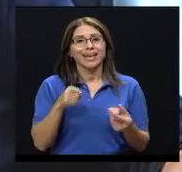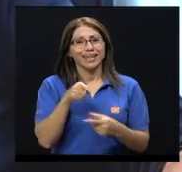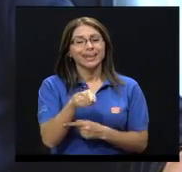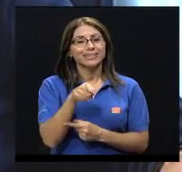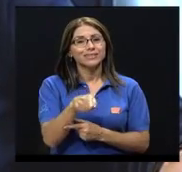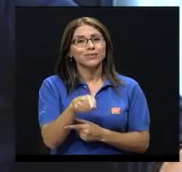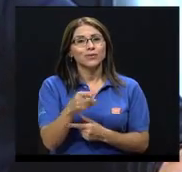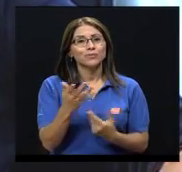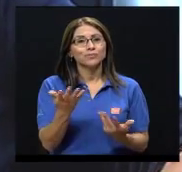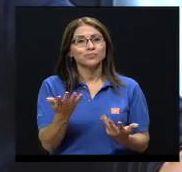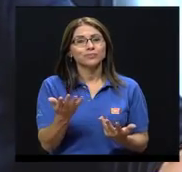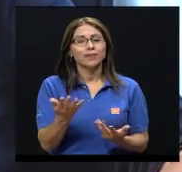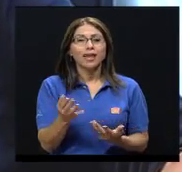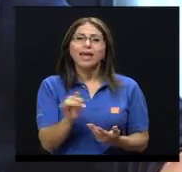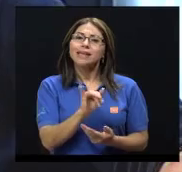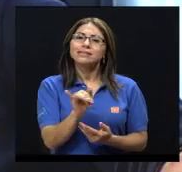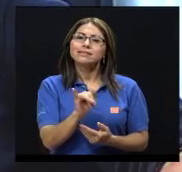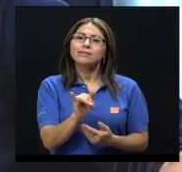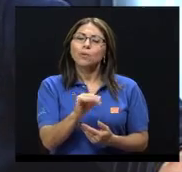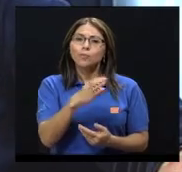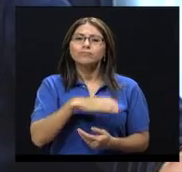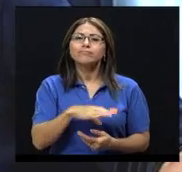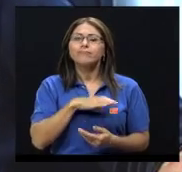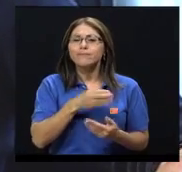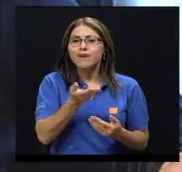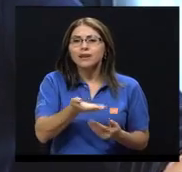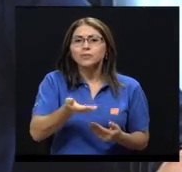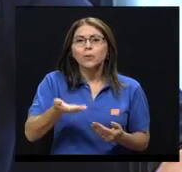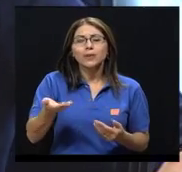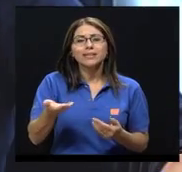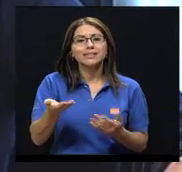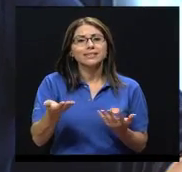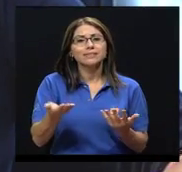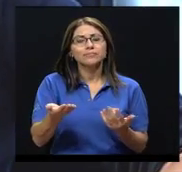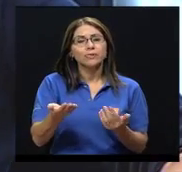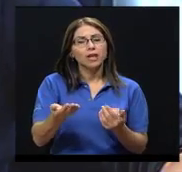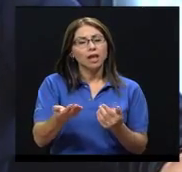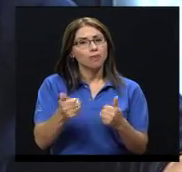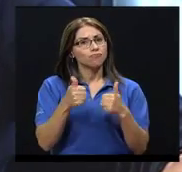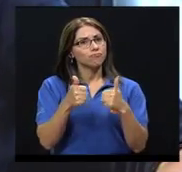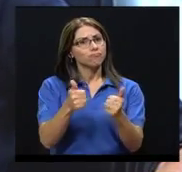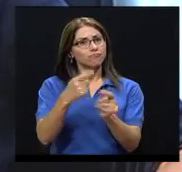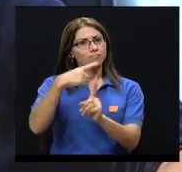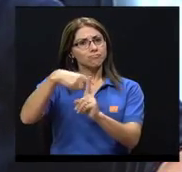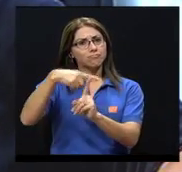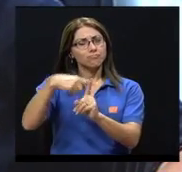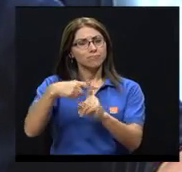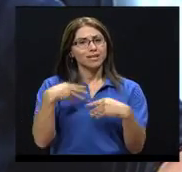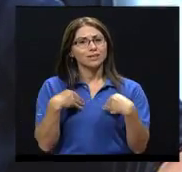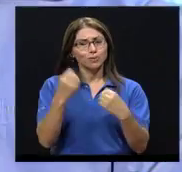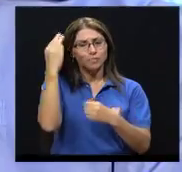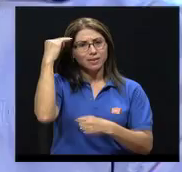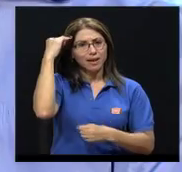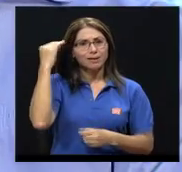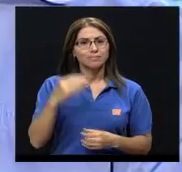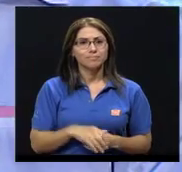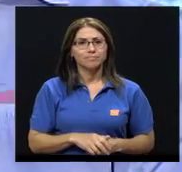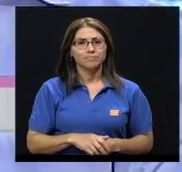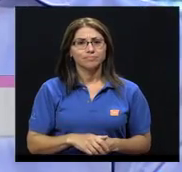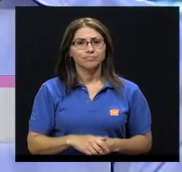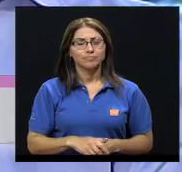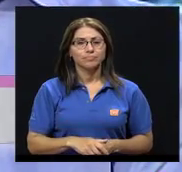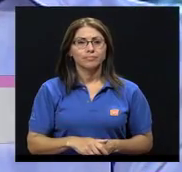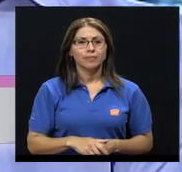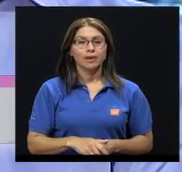Entonces, eso digamos que serían factores que sumarían positivamente a la salud mental de una persona. Hablando de salud